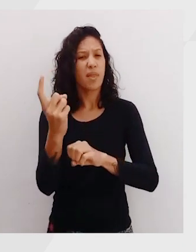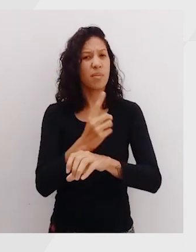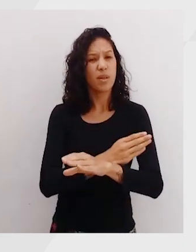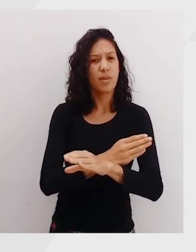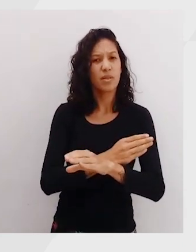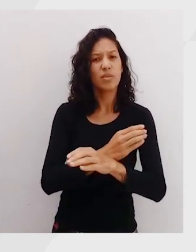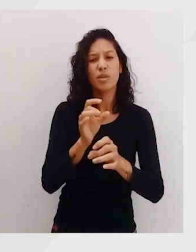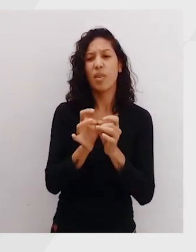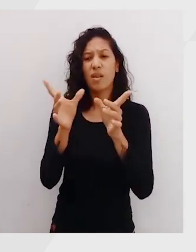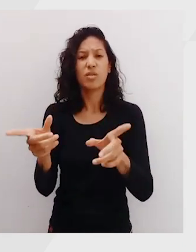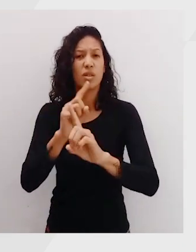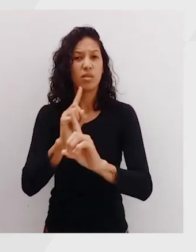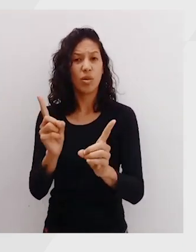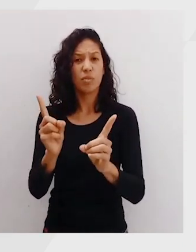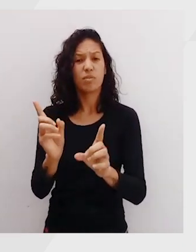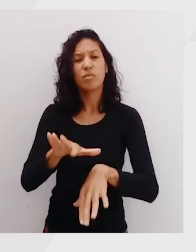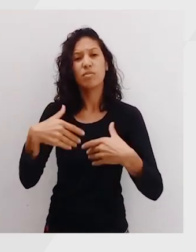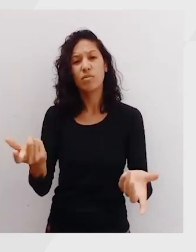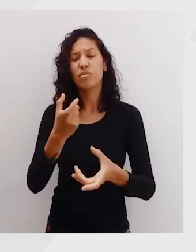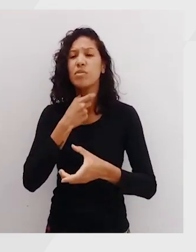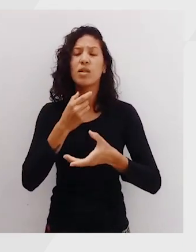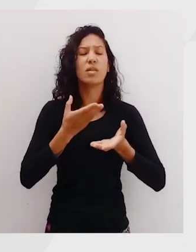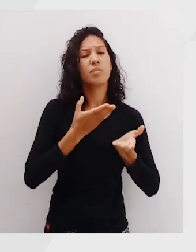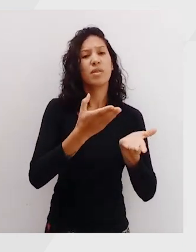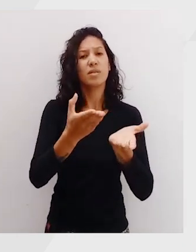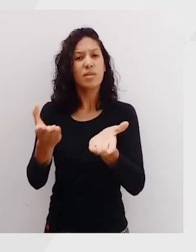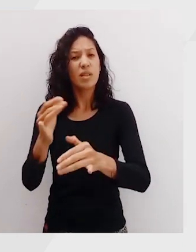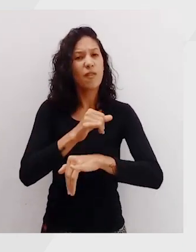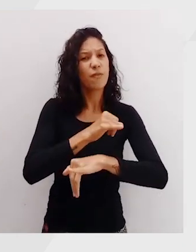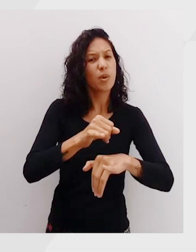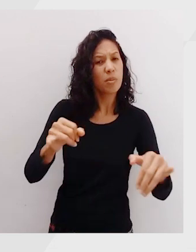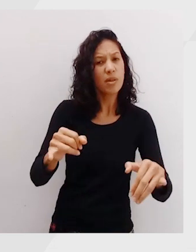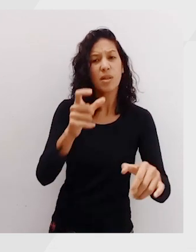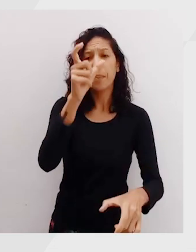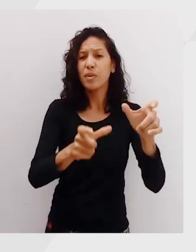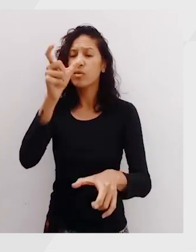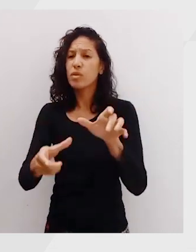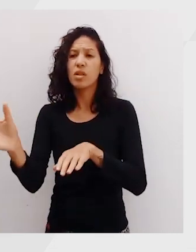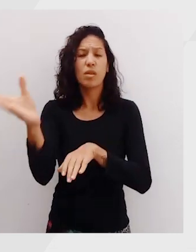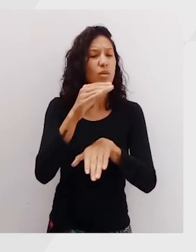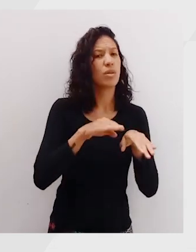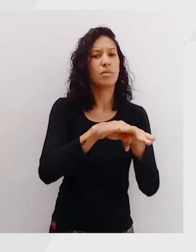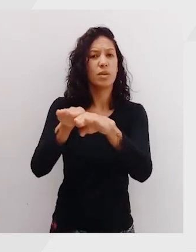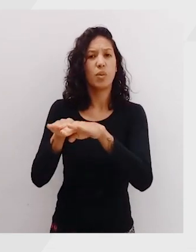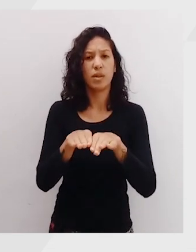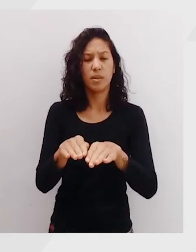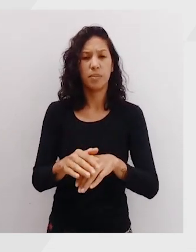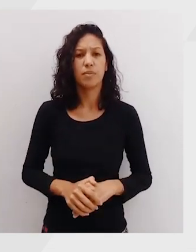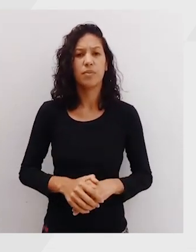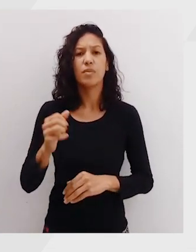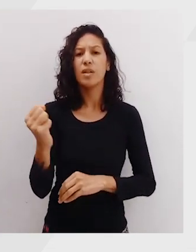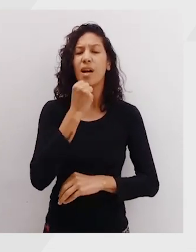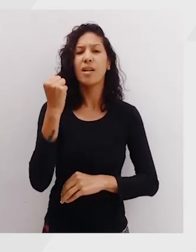precaución del contagio y por ello queremos brindar el acceso a la información para todas las personas por igual. Es